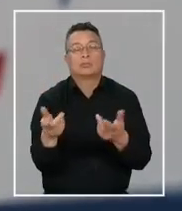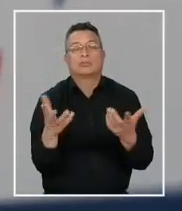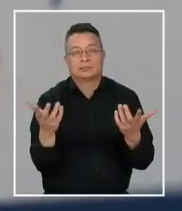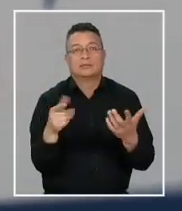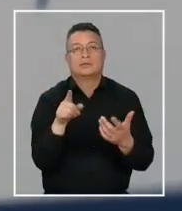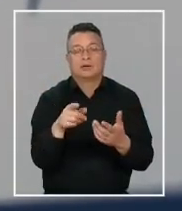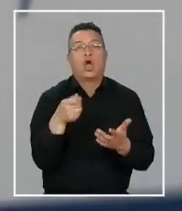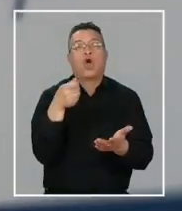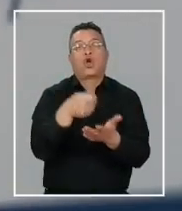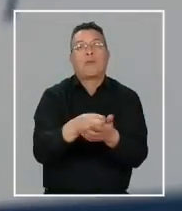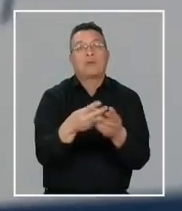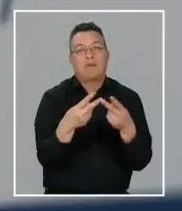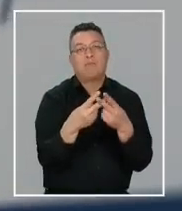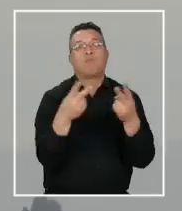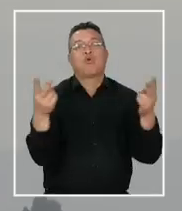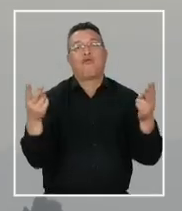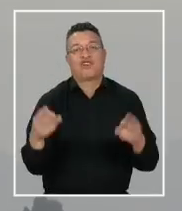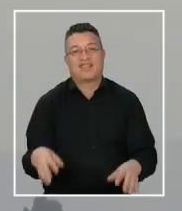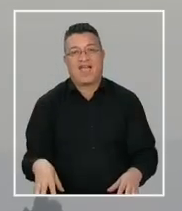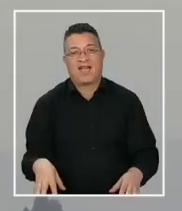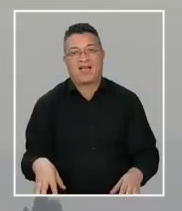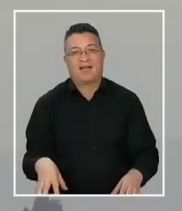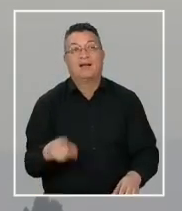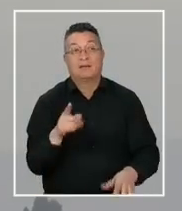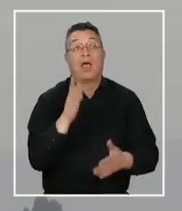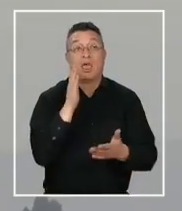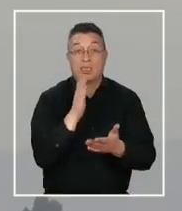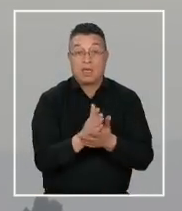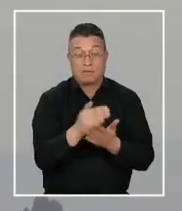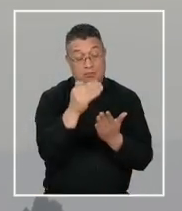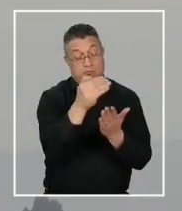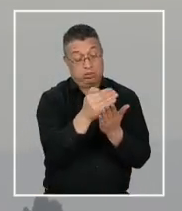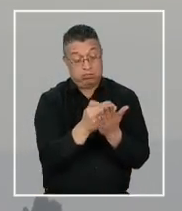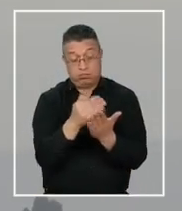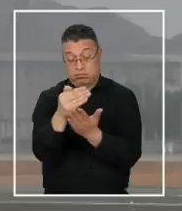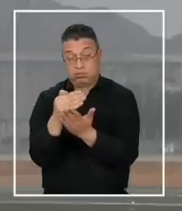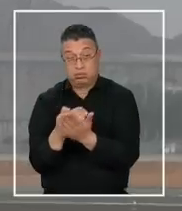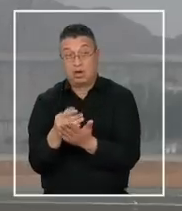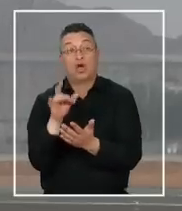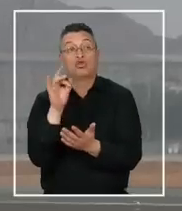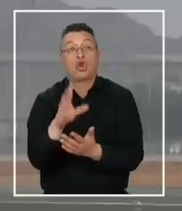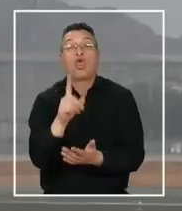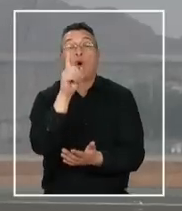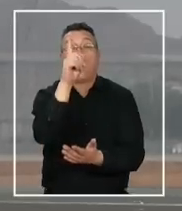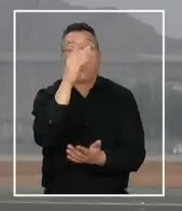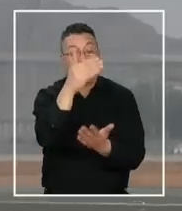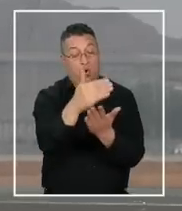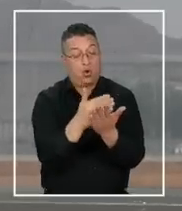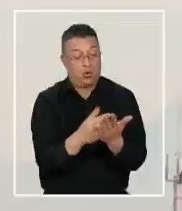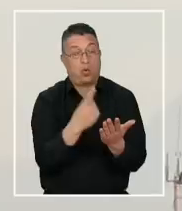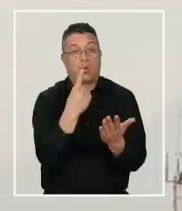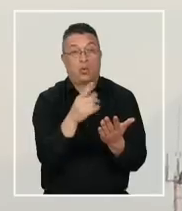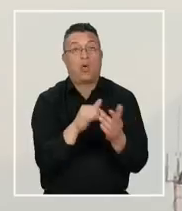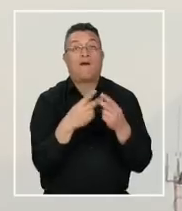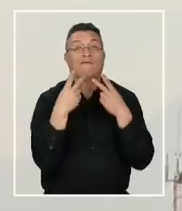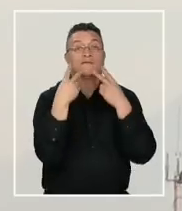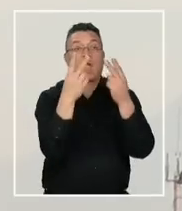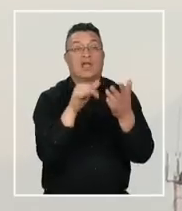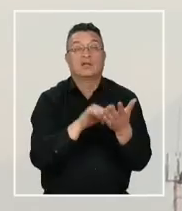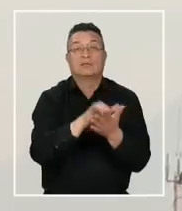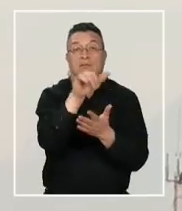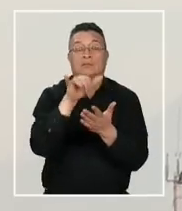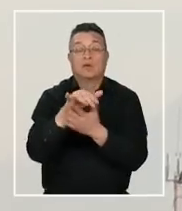través del portal de compras públicas. Aunque debería tratarse de un catálogo, solo hay un oferente en el ítem Agencia de Viajes